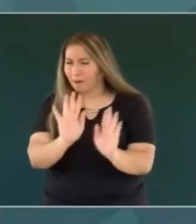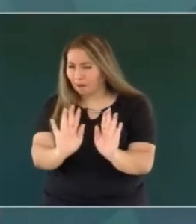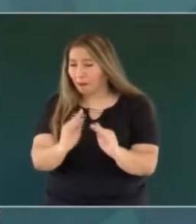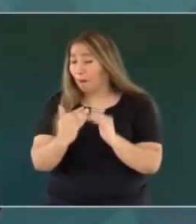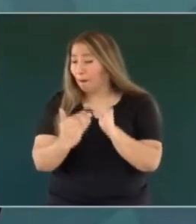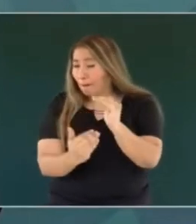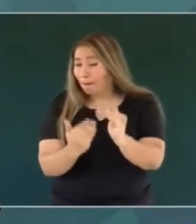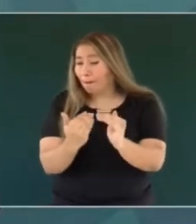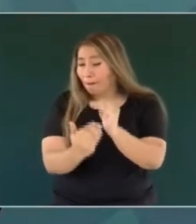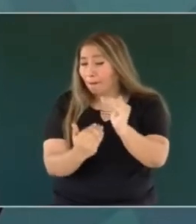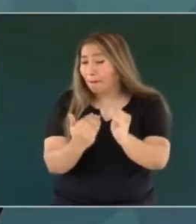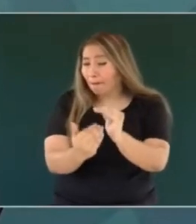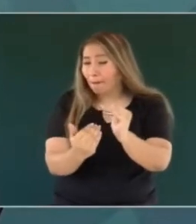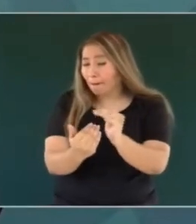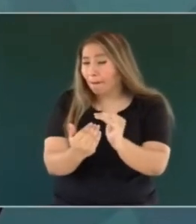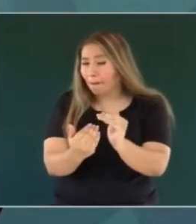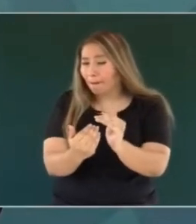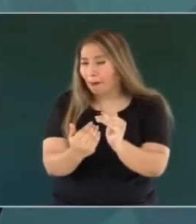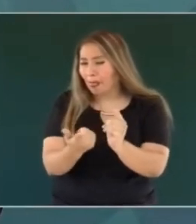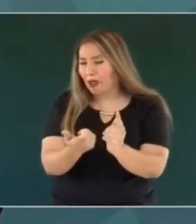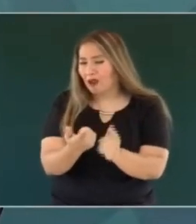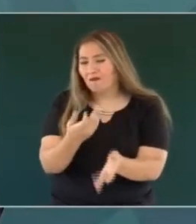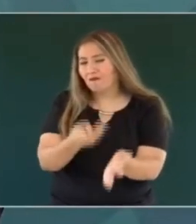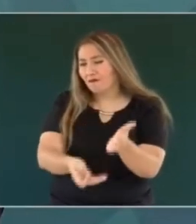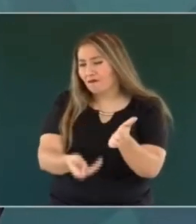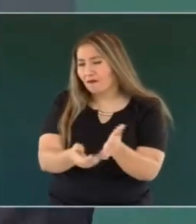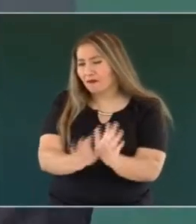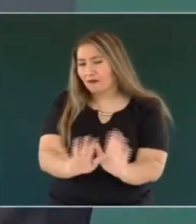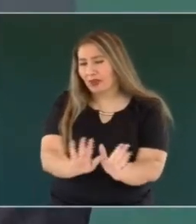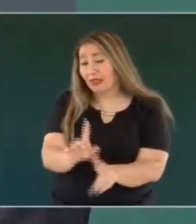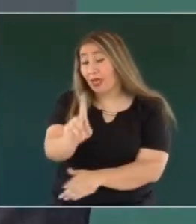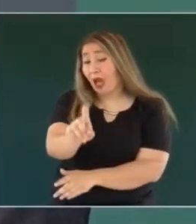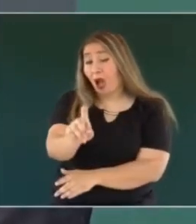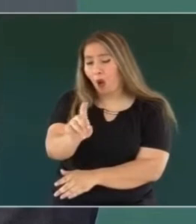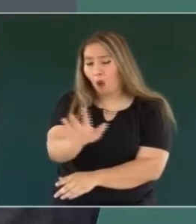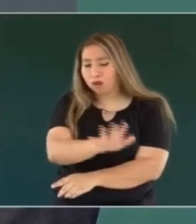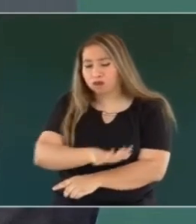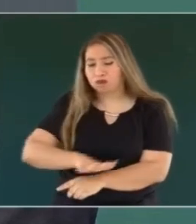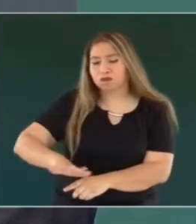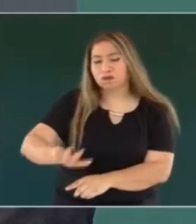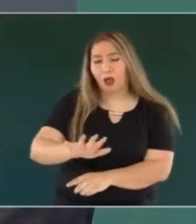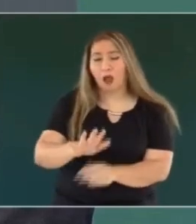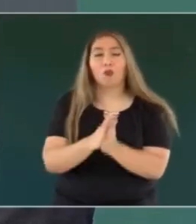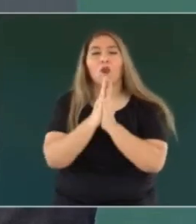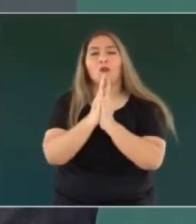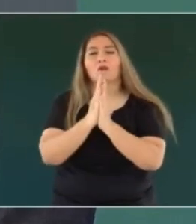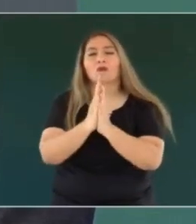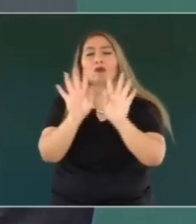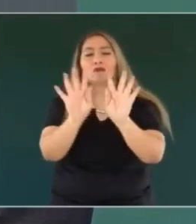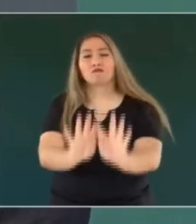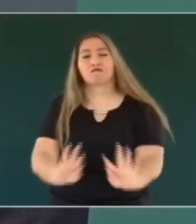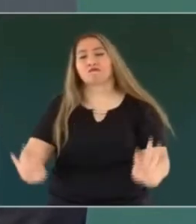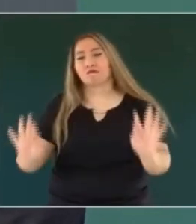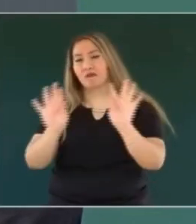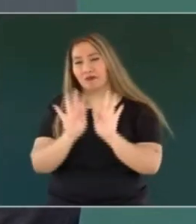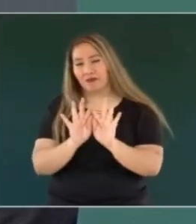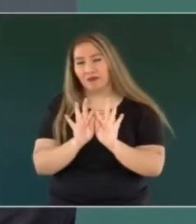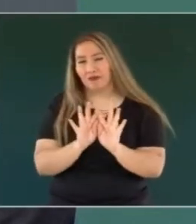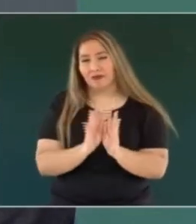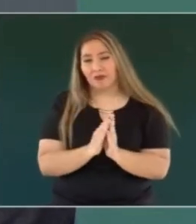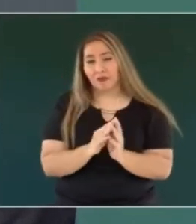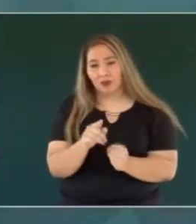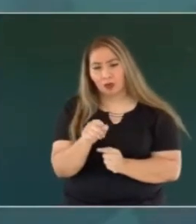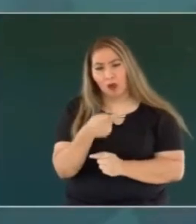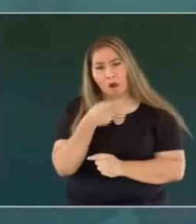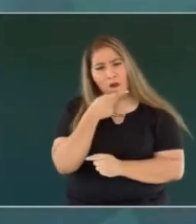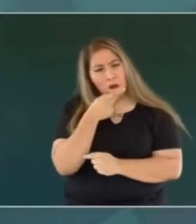avanzar para que no falte el agua. También es muy importante lo que estás